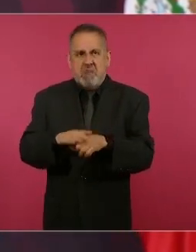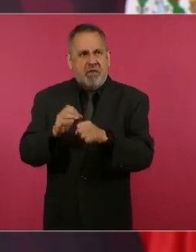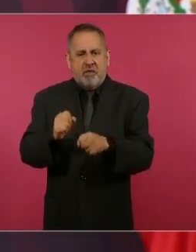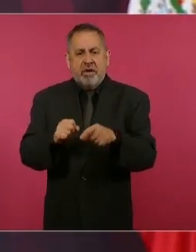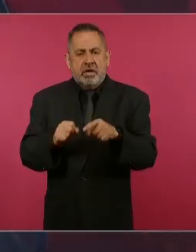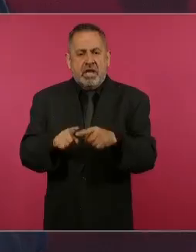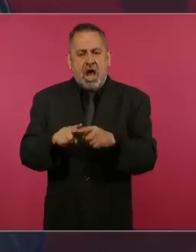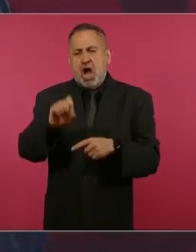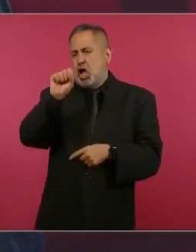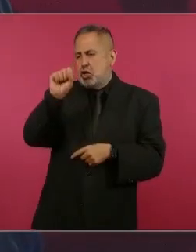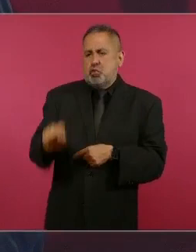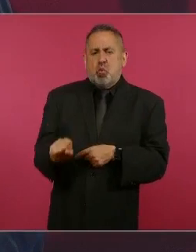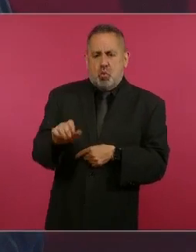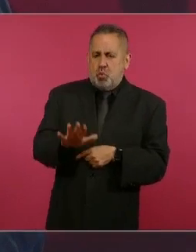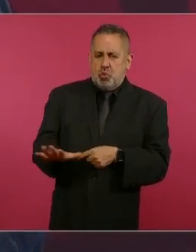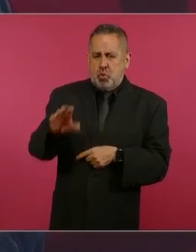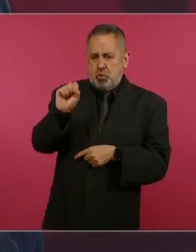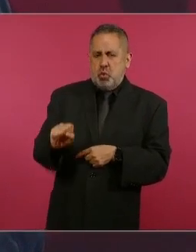en el sureste.